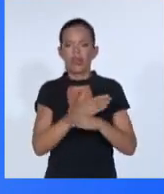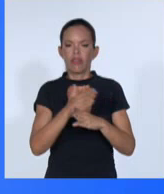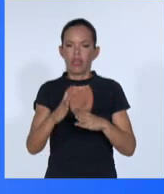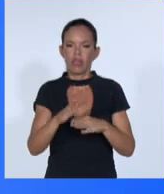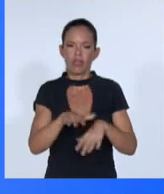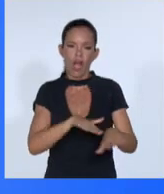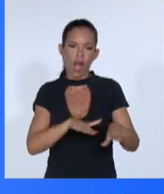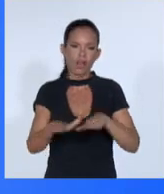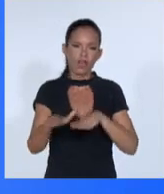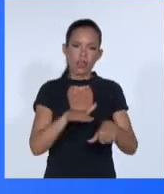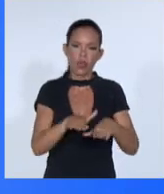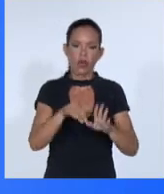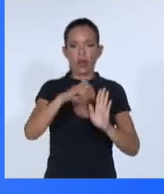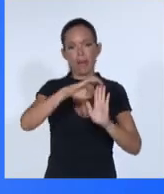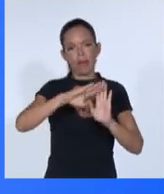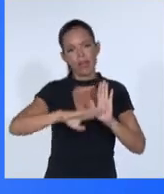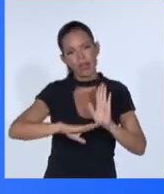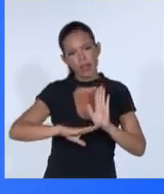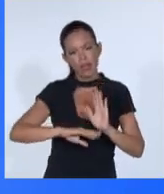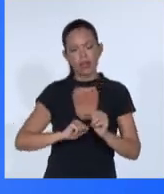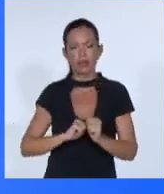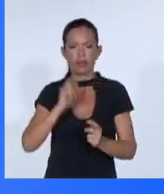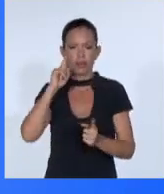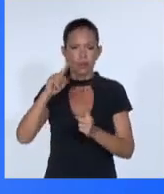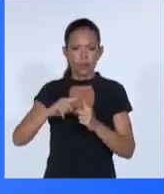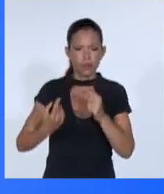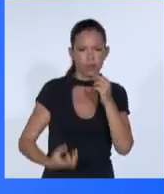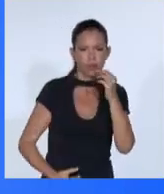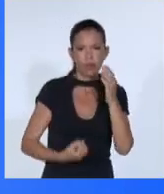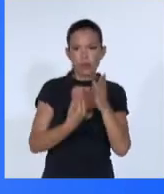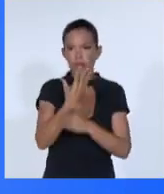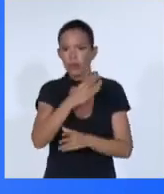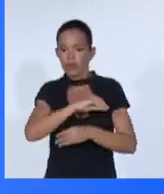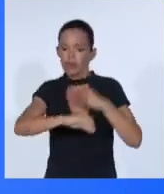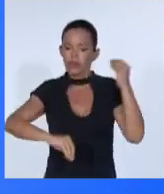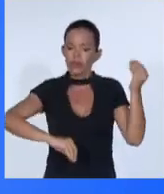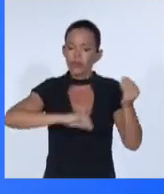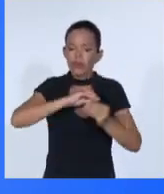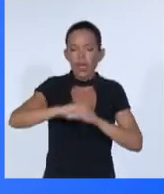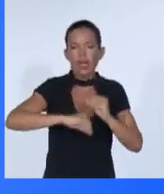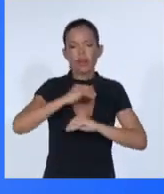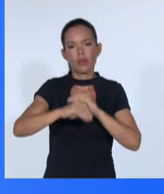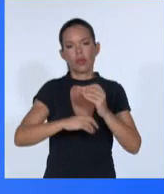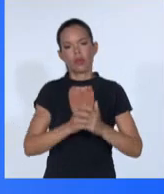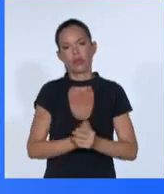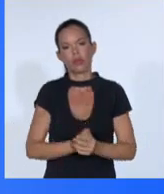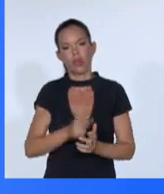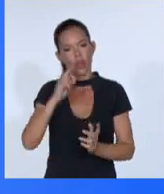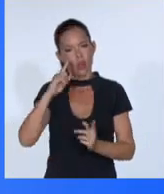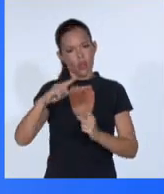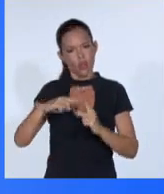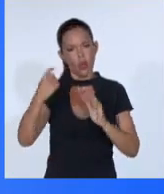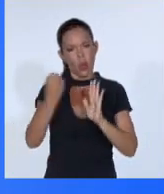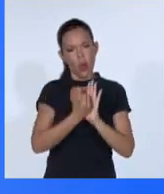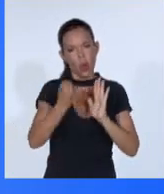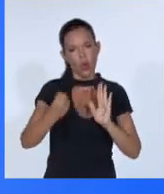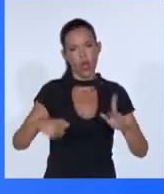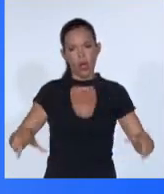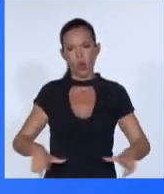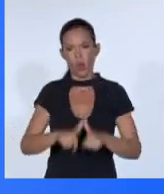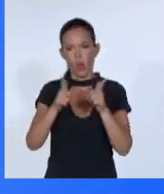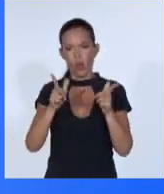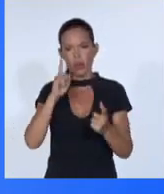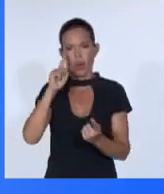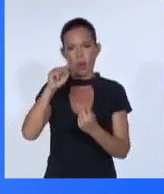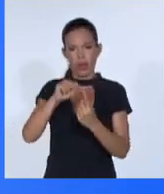concretas, innovadoras, transformadoras y ambiciosas que garanticen el logro de los Objetivos de Desarrollo Sostenible.